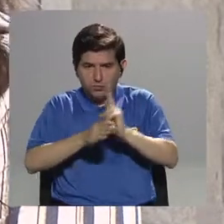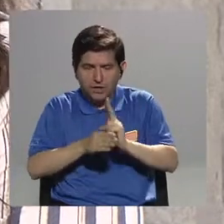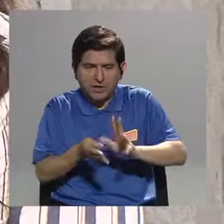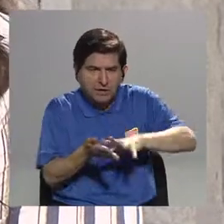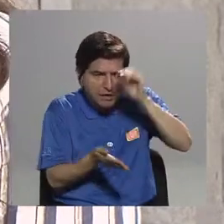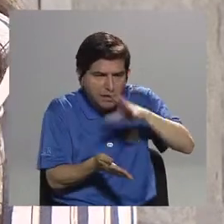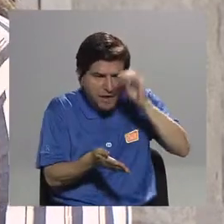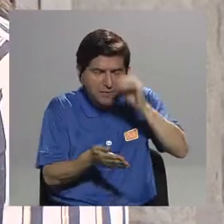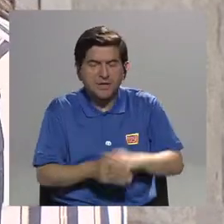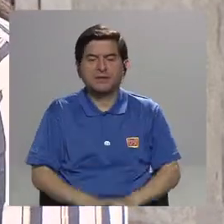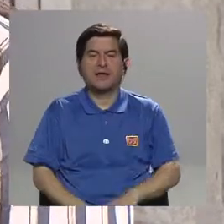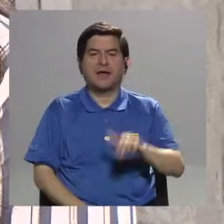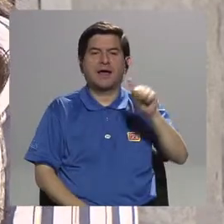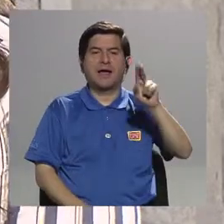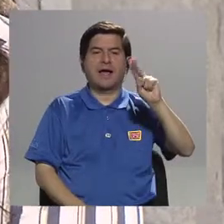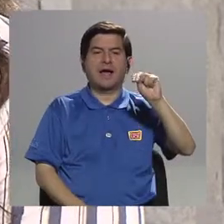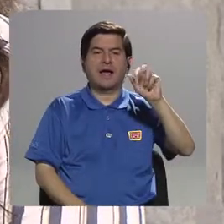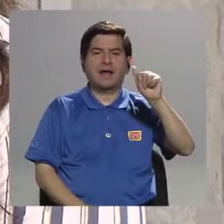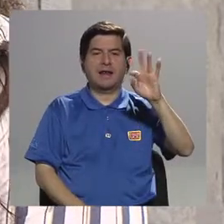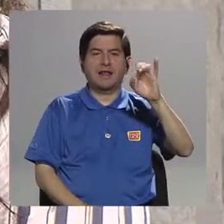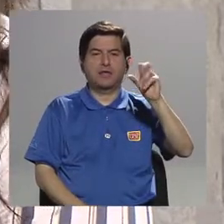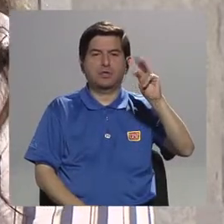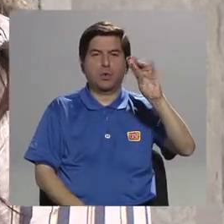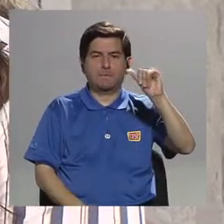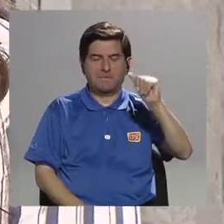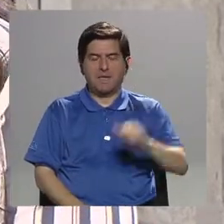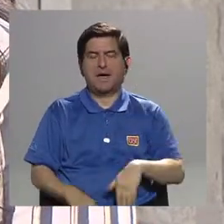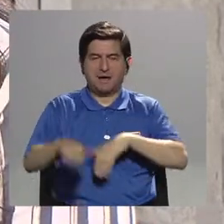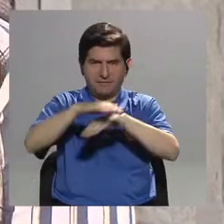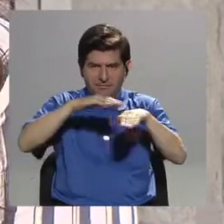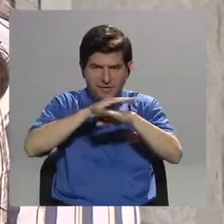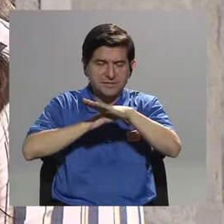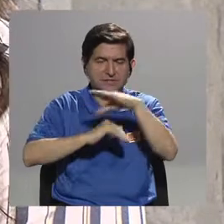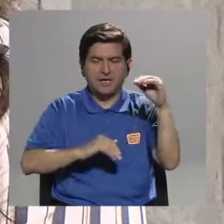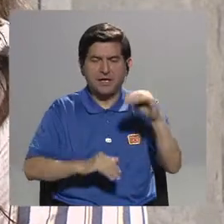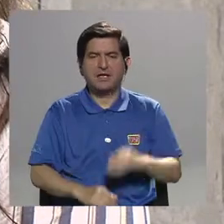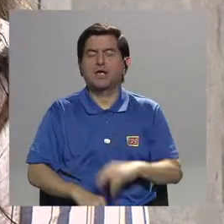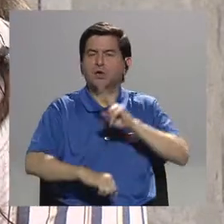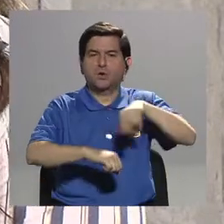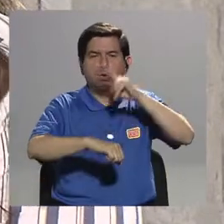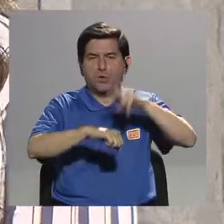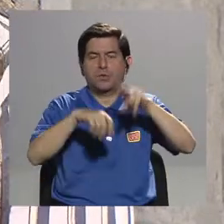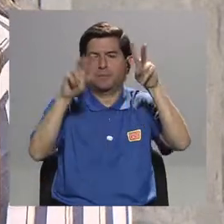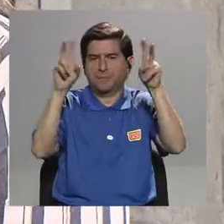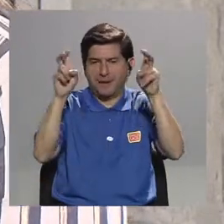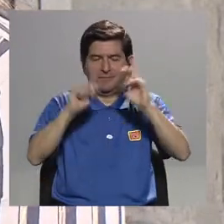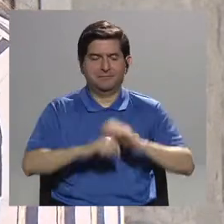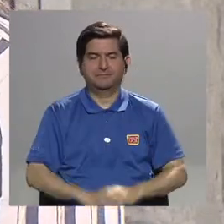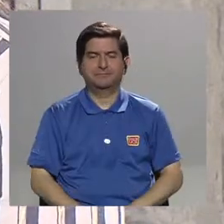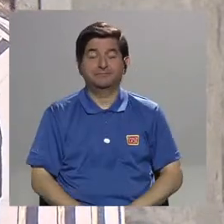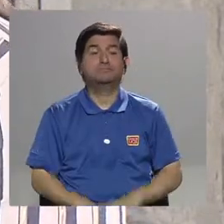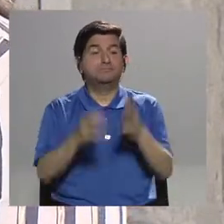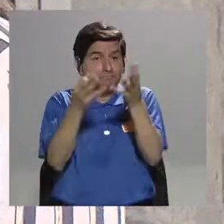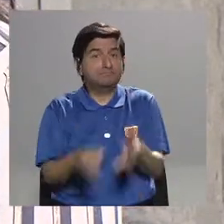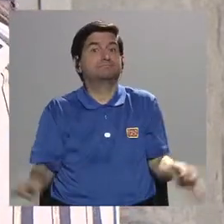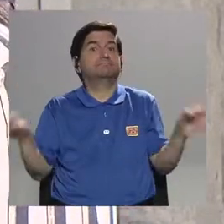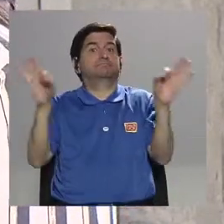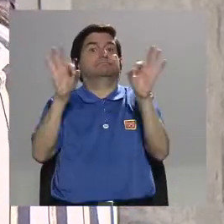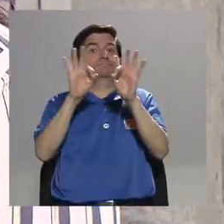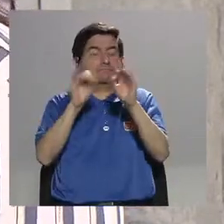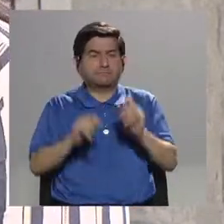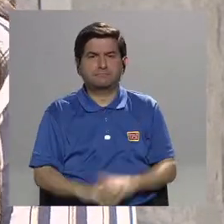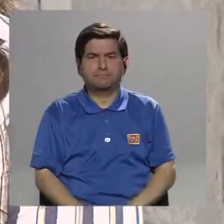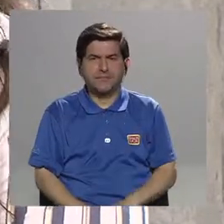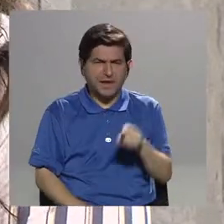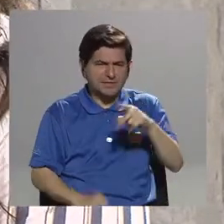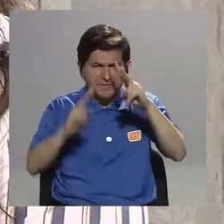todos los cuerpos para poder aprender anatomía, ¿ok? Anatomía básica y anatomía normal, que